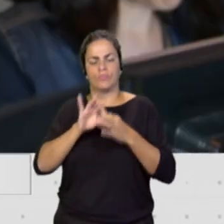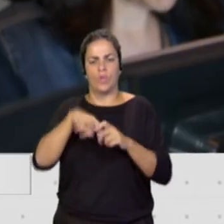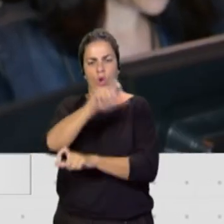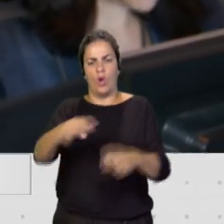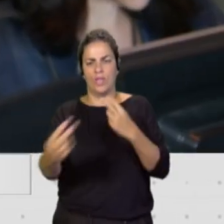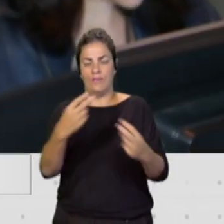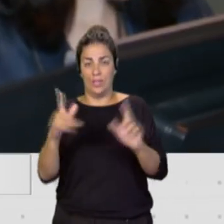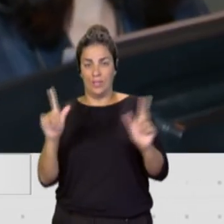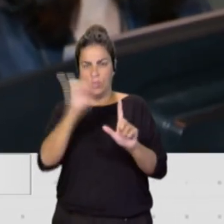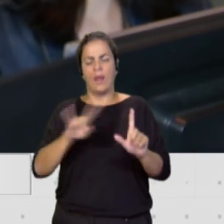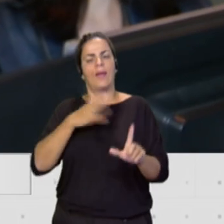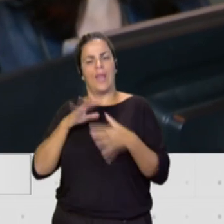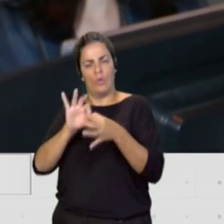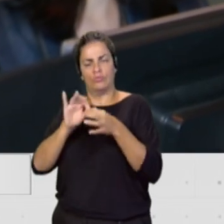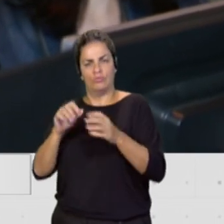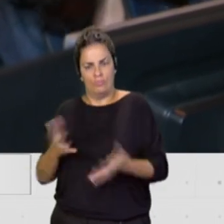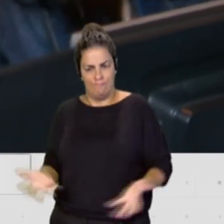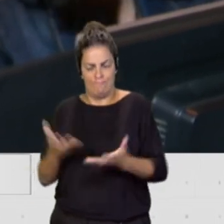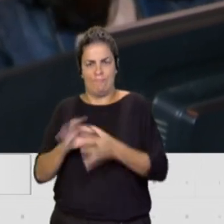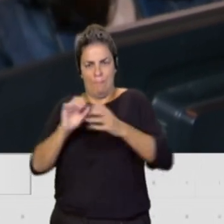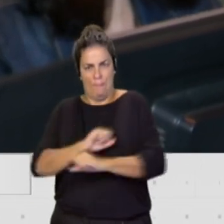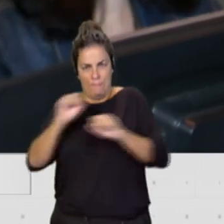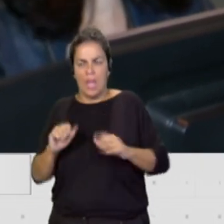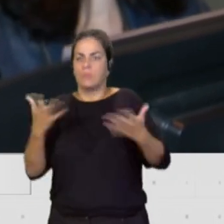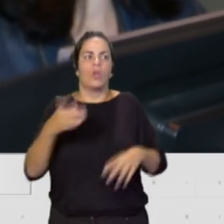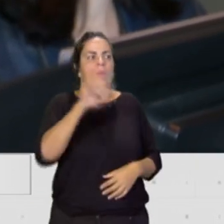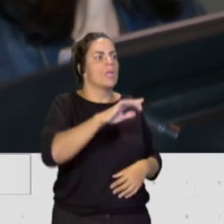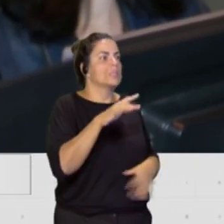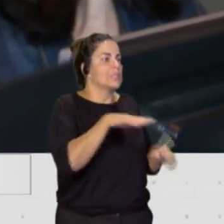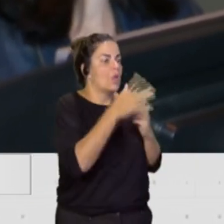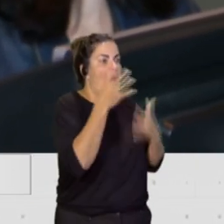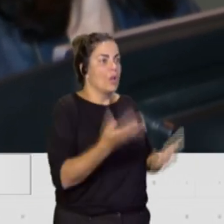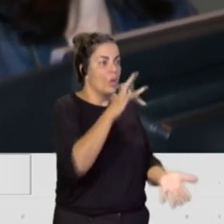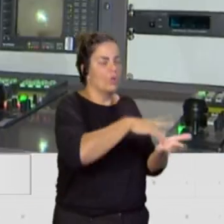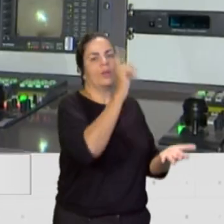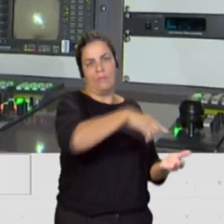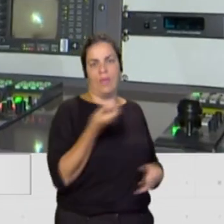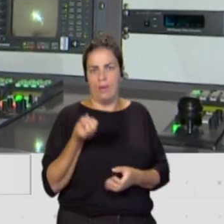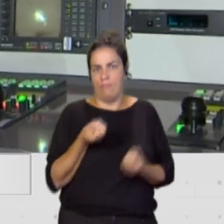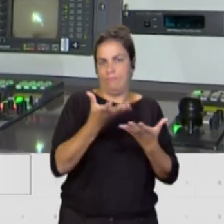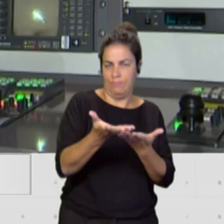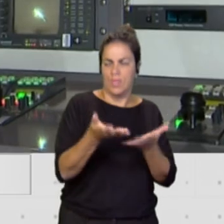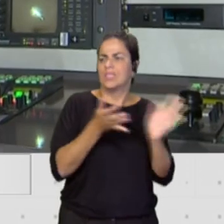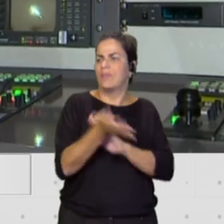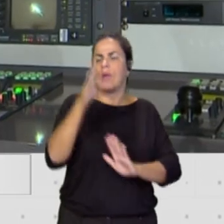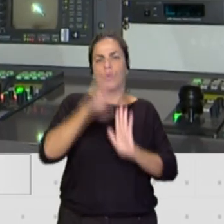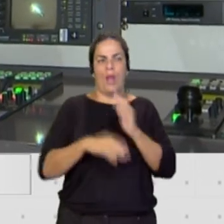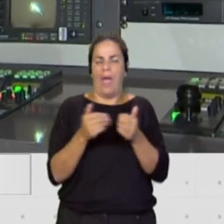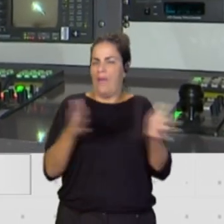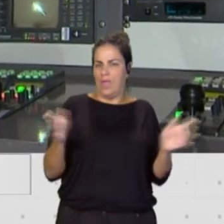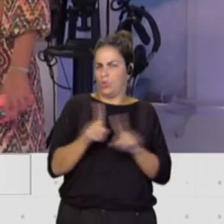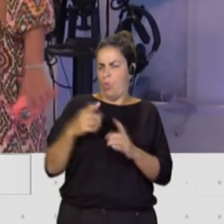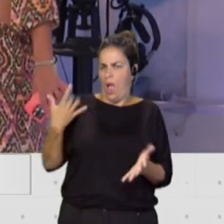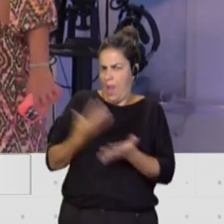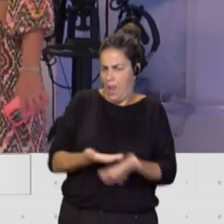Canarias sin perder de vista tampoco lo que ocurra en cualquier momento. sea, que será un programa abierto, como lo ha sido hasta ahora,